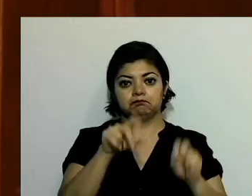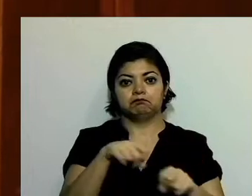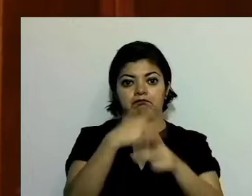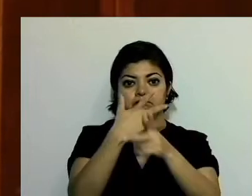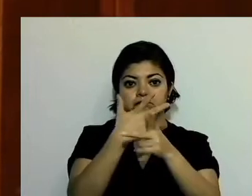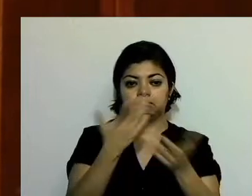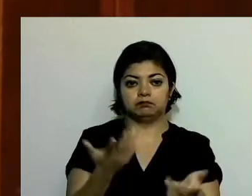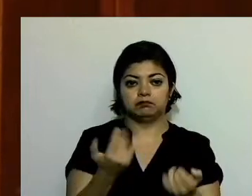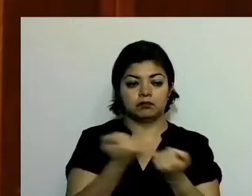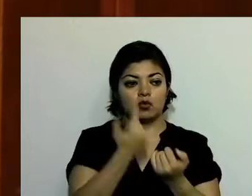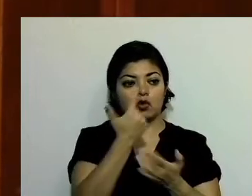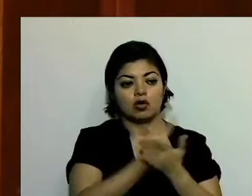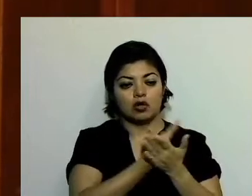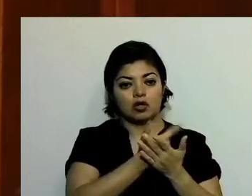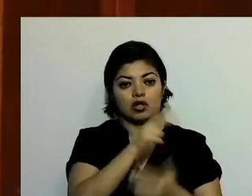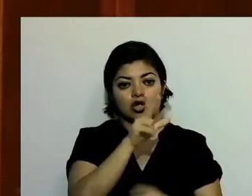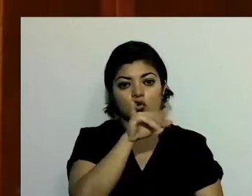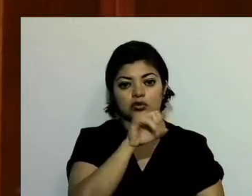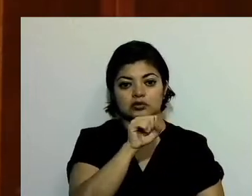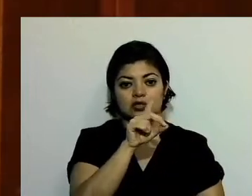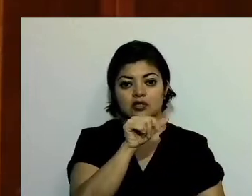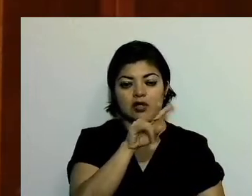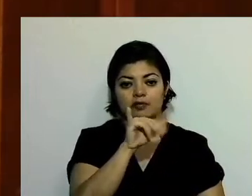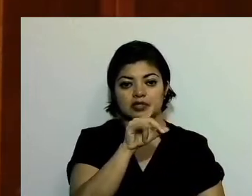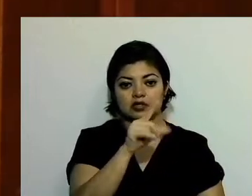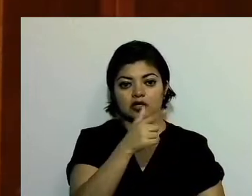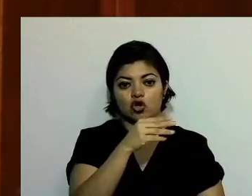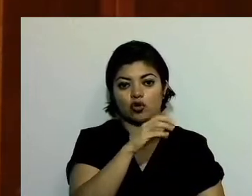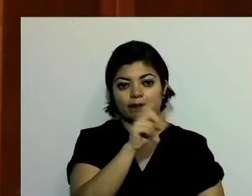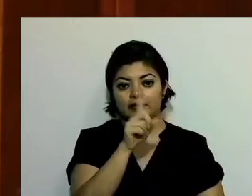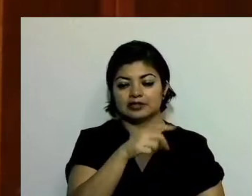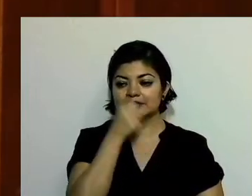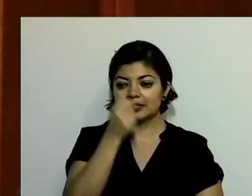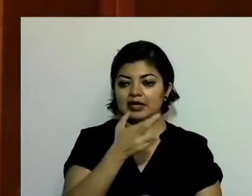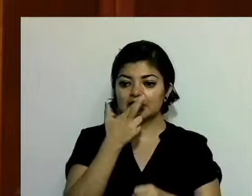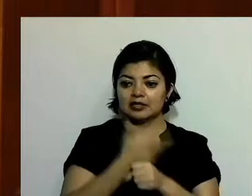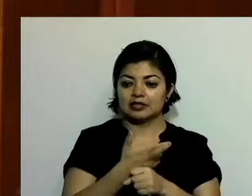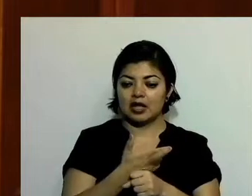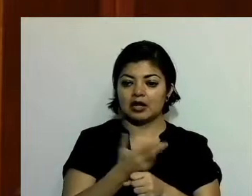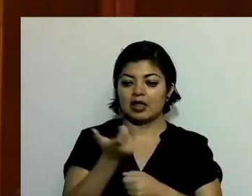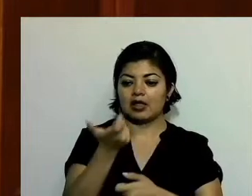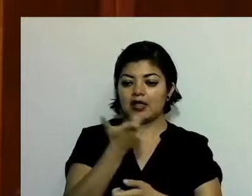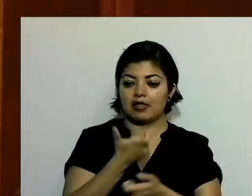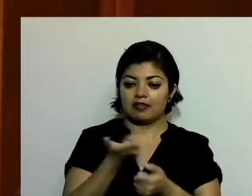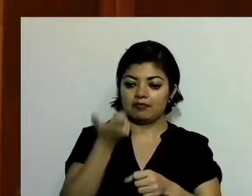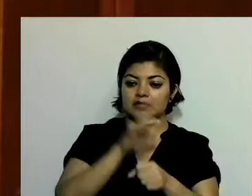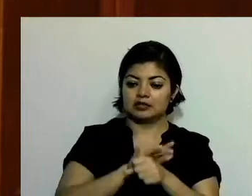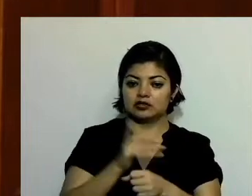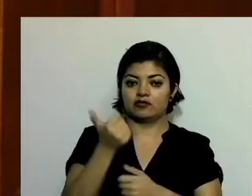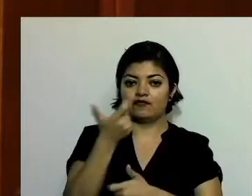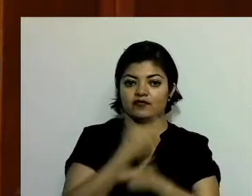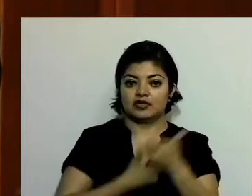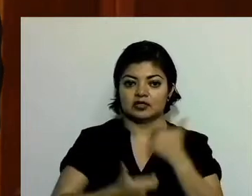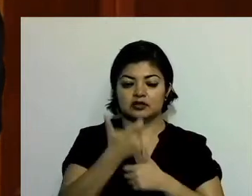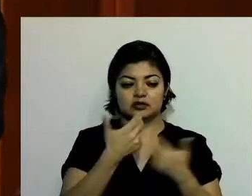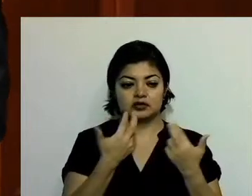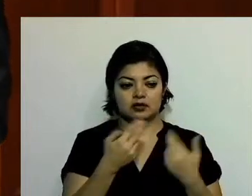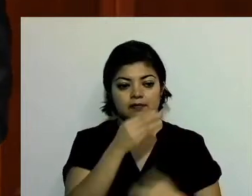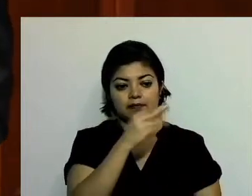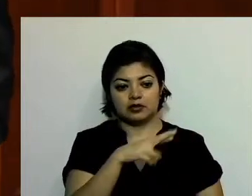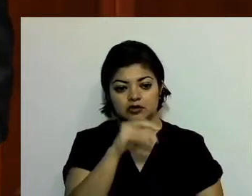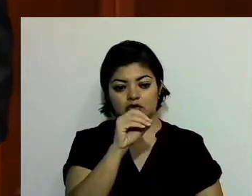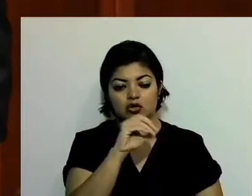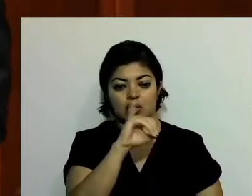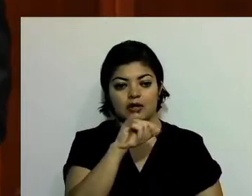contador público Luis David Miranda Gómez, secretario de Administración y Finanzas. Al maestro Javier Domínguez Morales,